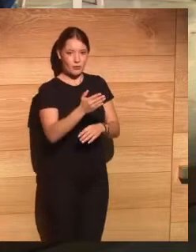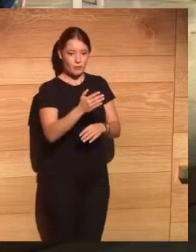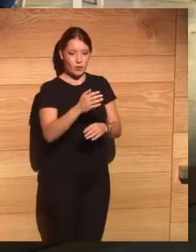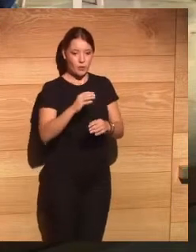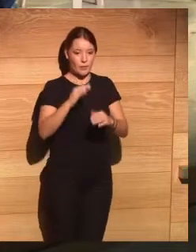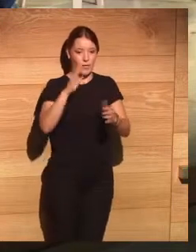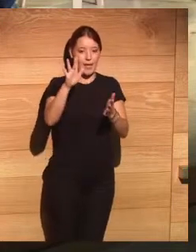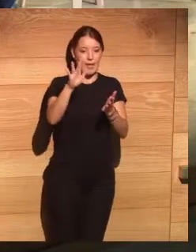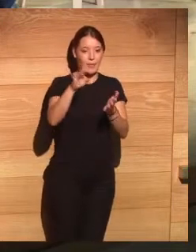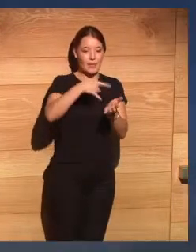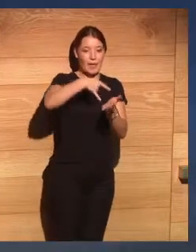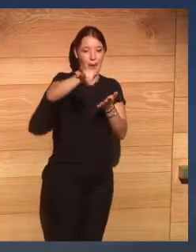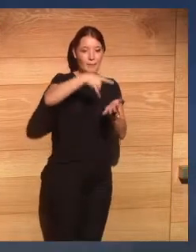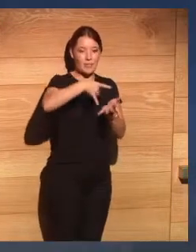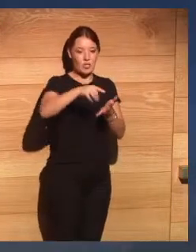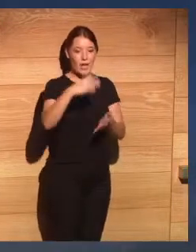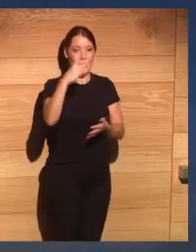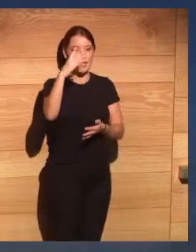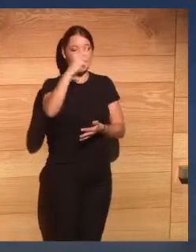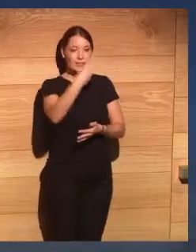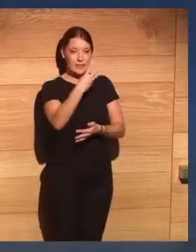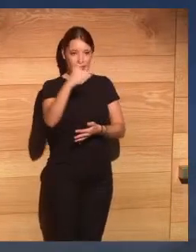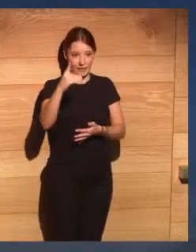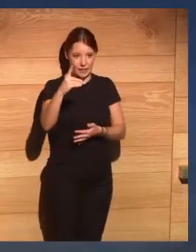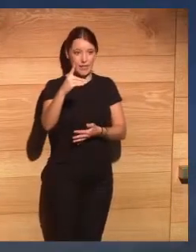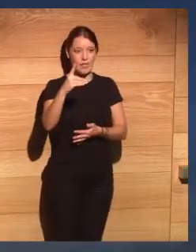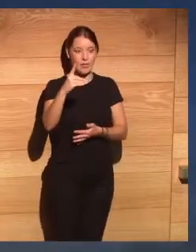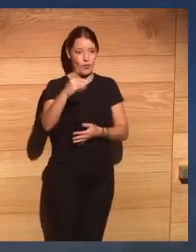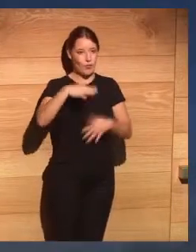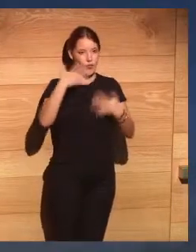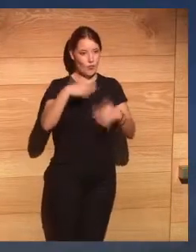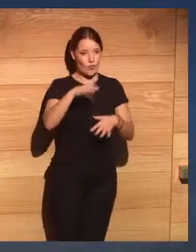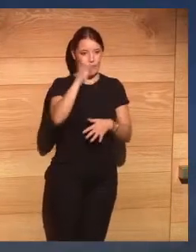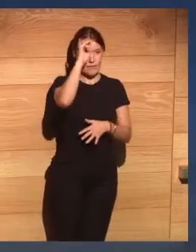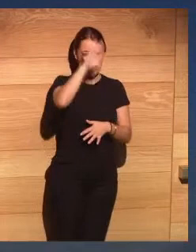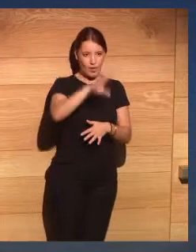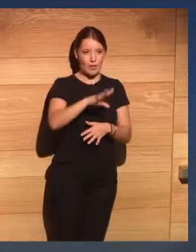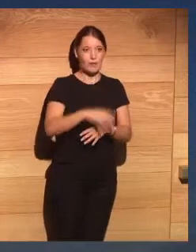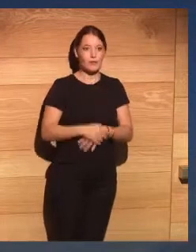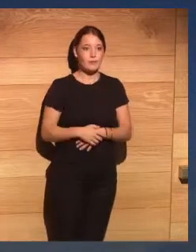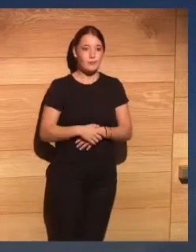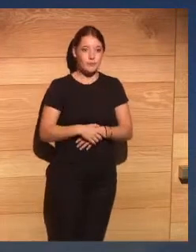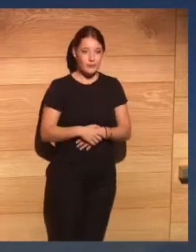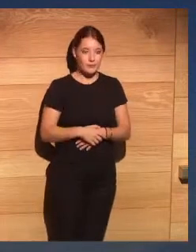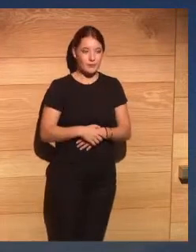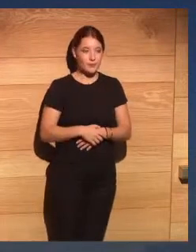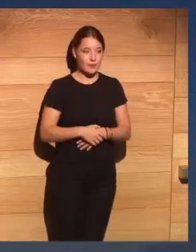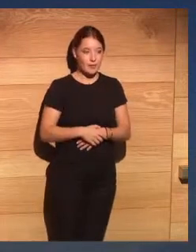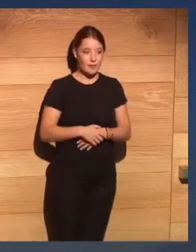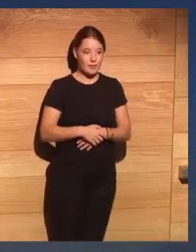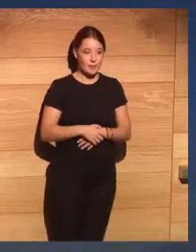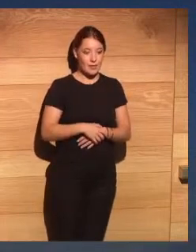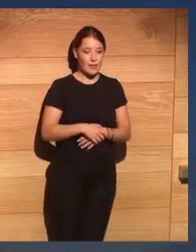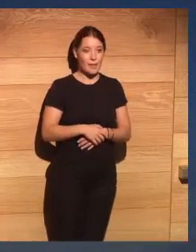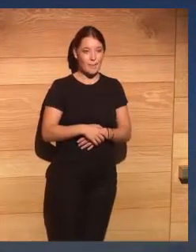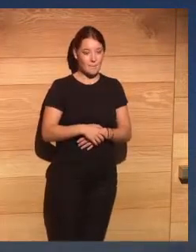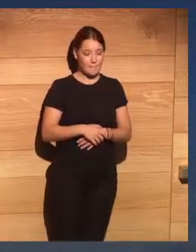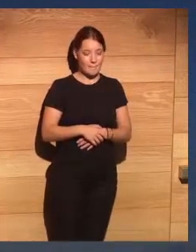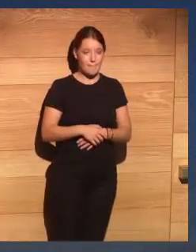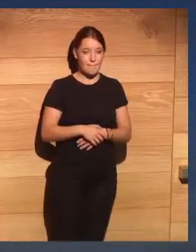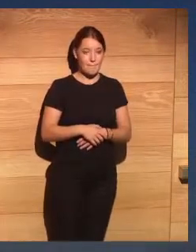apasionante la logística en el sector de la construcción todo lo que hay detrás de las impresoras 3D y